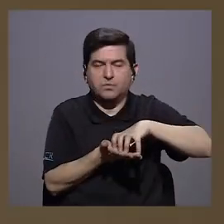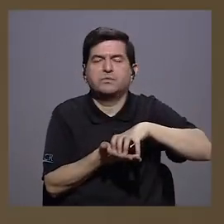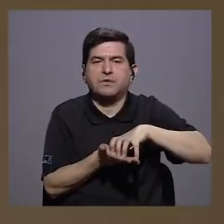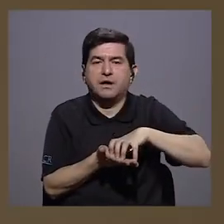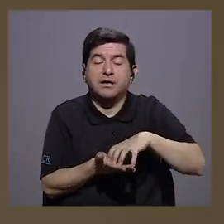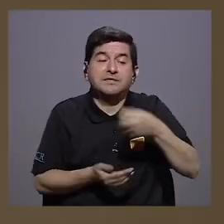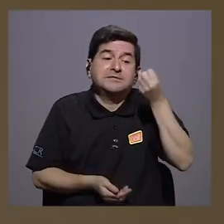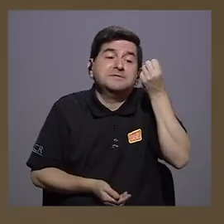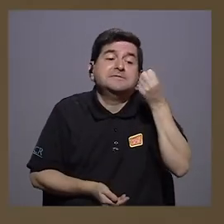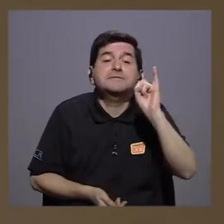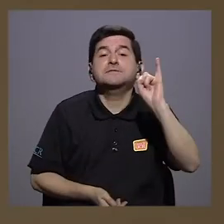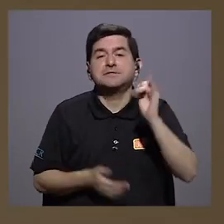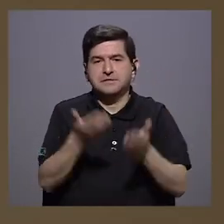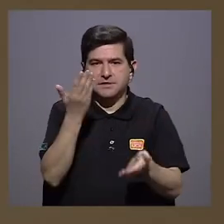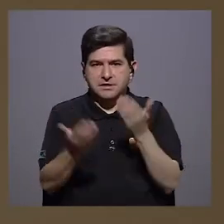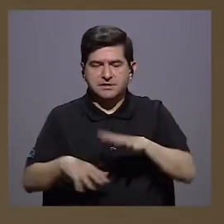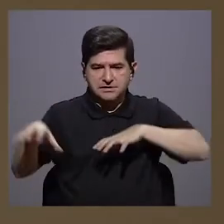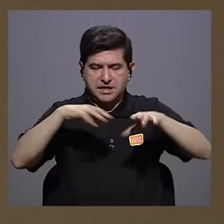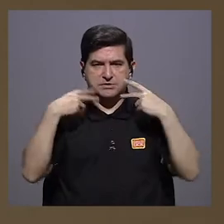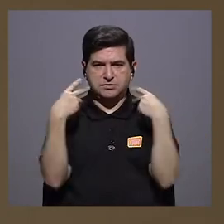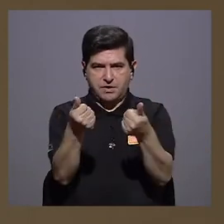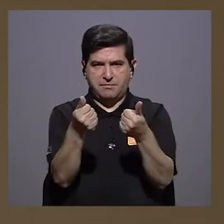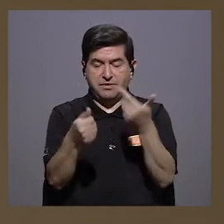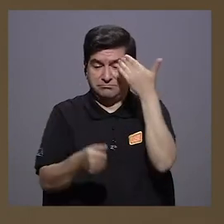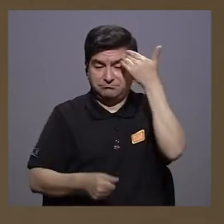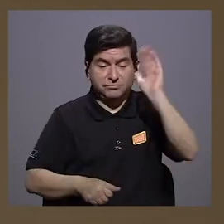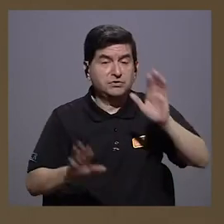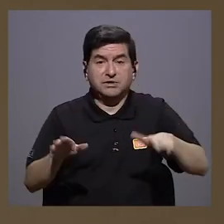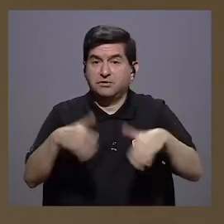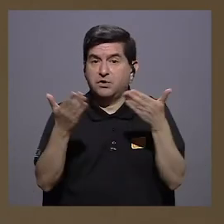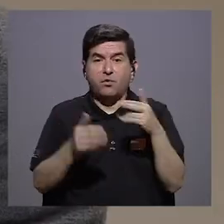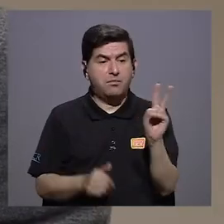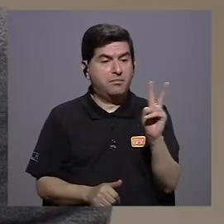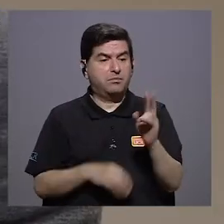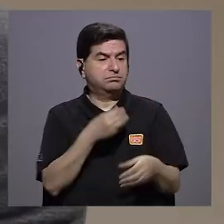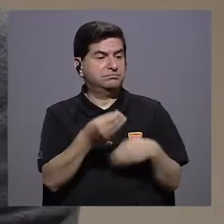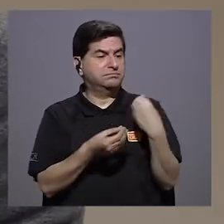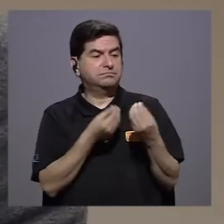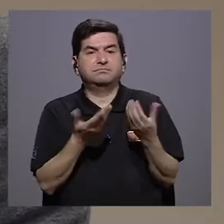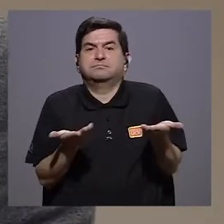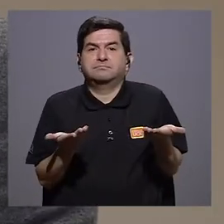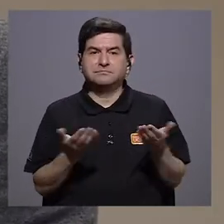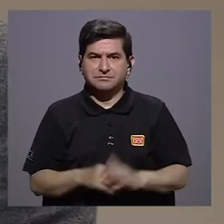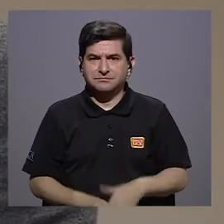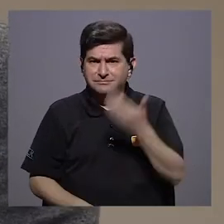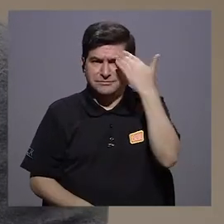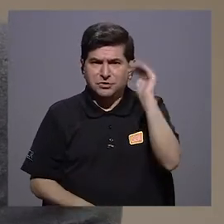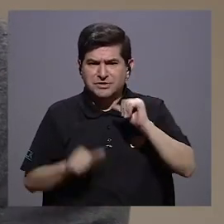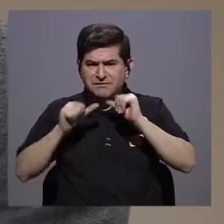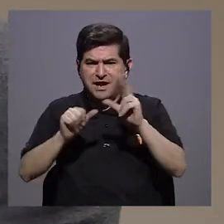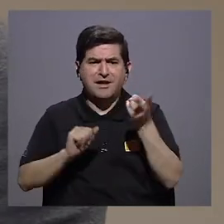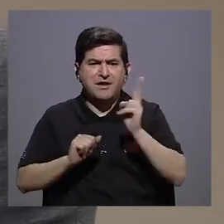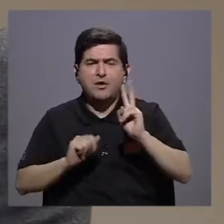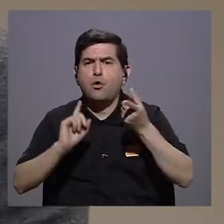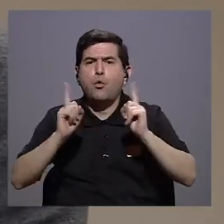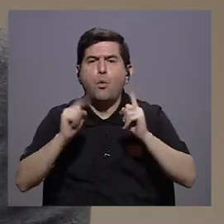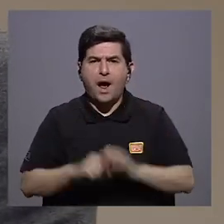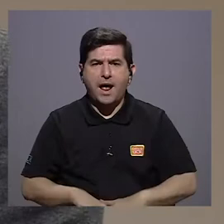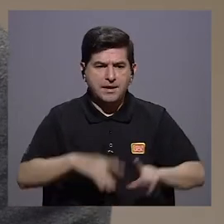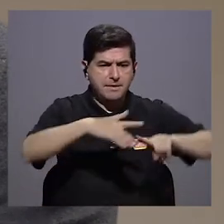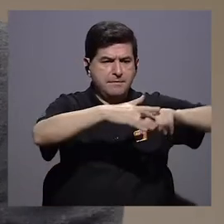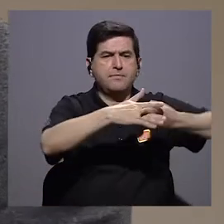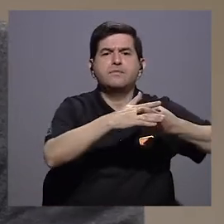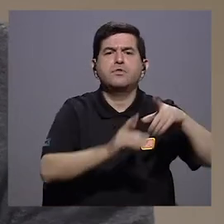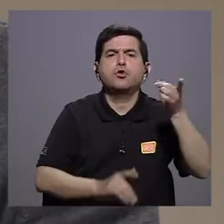por si llega poder reaccionar rápido, ¿verdad? No sabemos cómo va a ser el virus, no sabemos cuál va a ser el siguiente virus, no sabemos de dónde va a